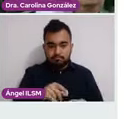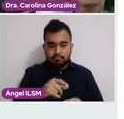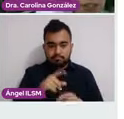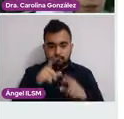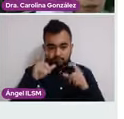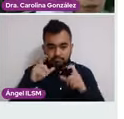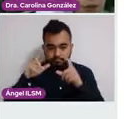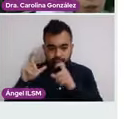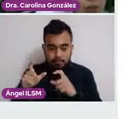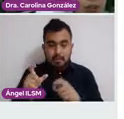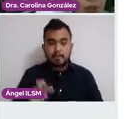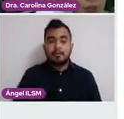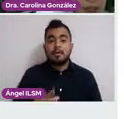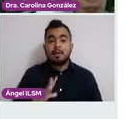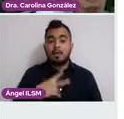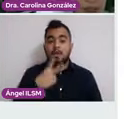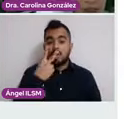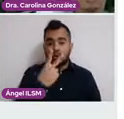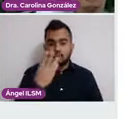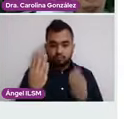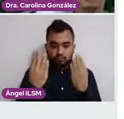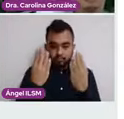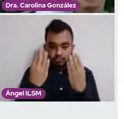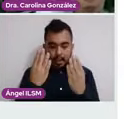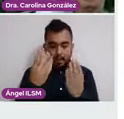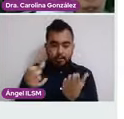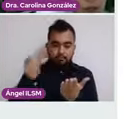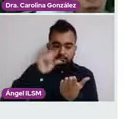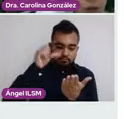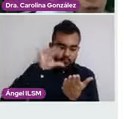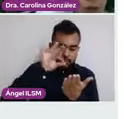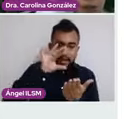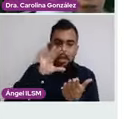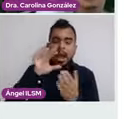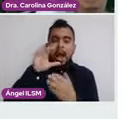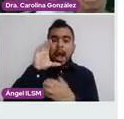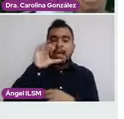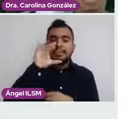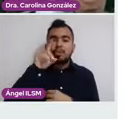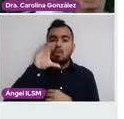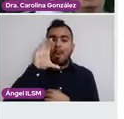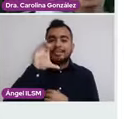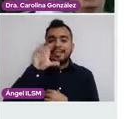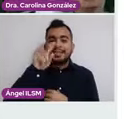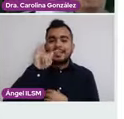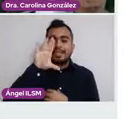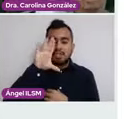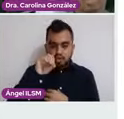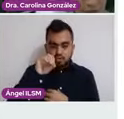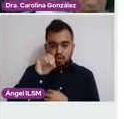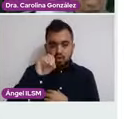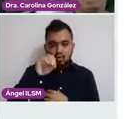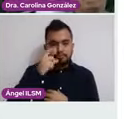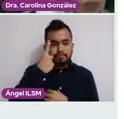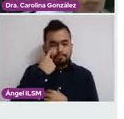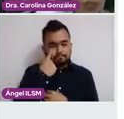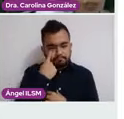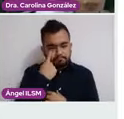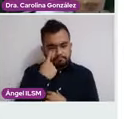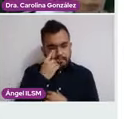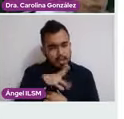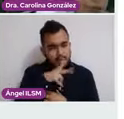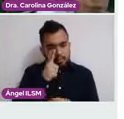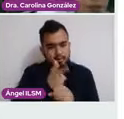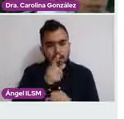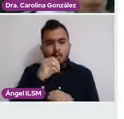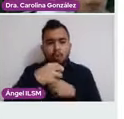Igual, utilizamos dos soluciones, una de ácido acético para la colposcopía y yodo. observamos un poco de inflamación y